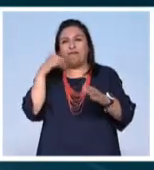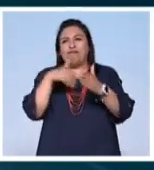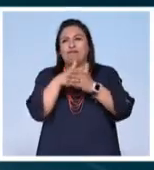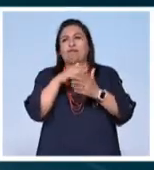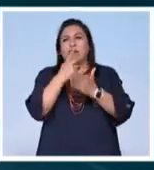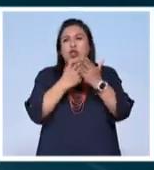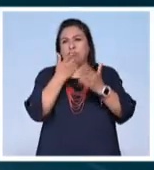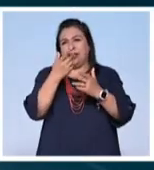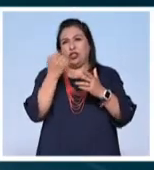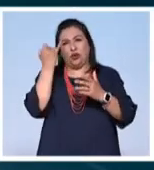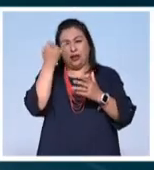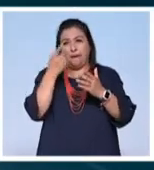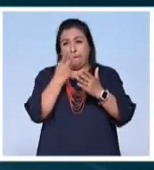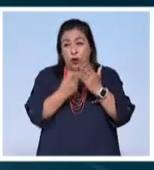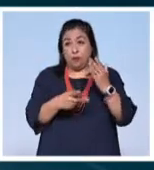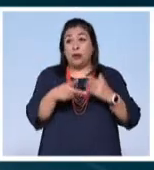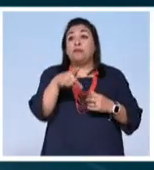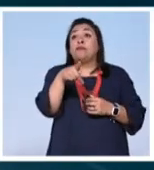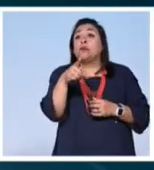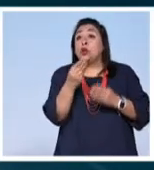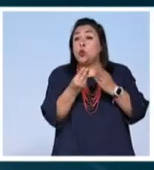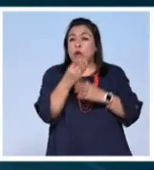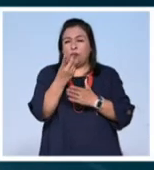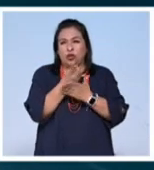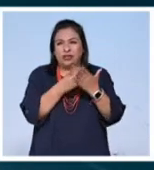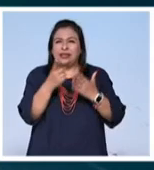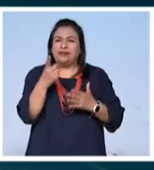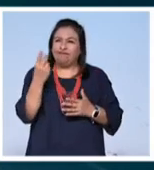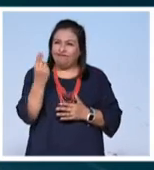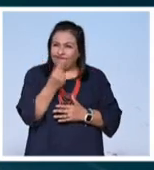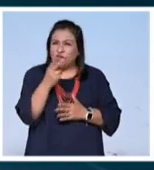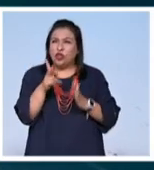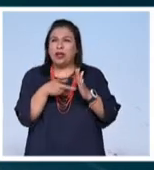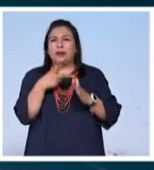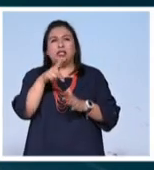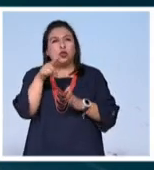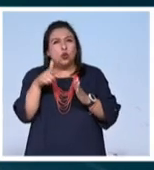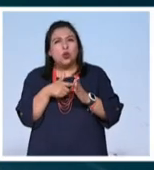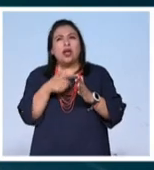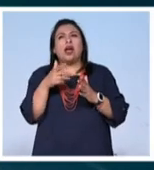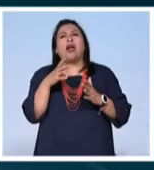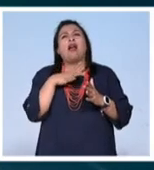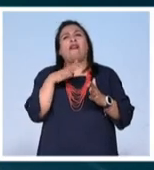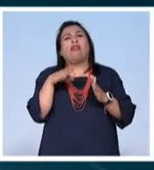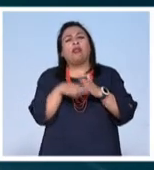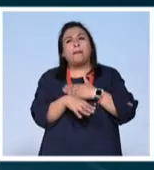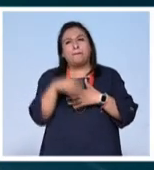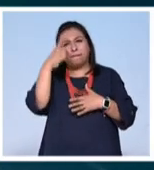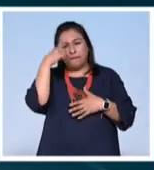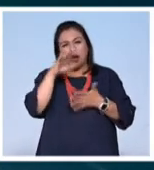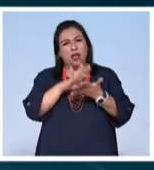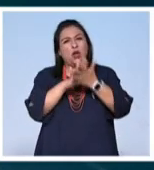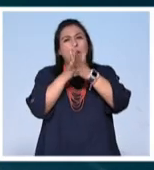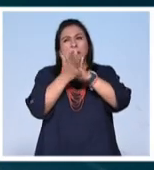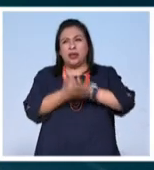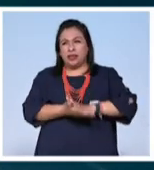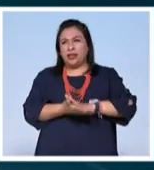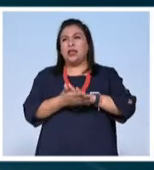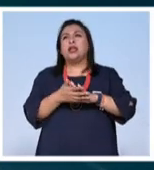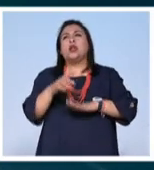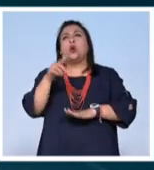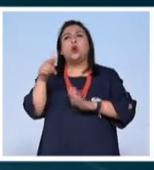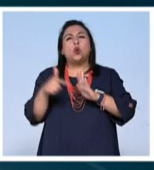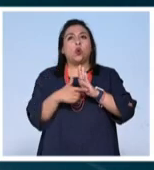propia. El nuevo diseño aborda la necesidad de replantear un espacio público en decadencia para convertirlo en una